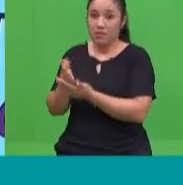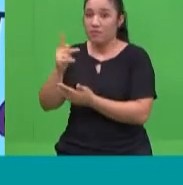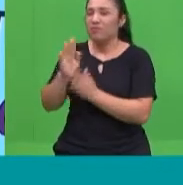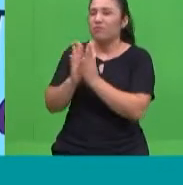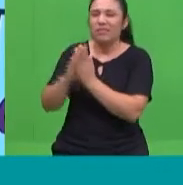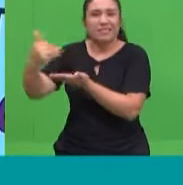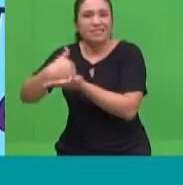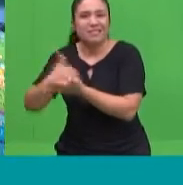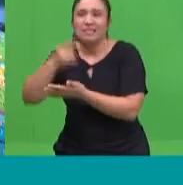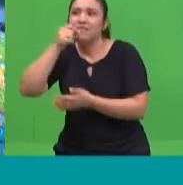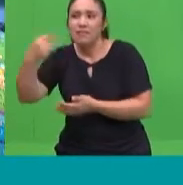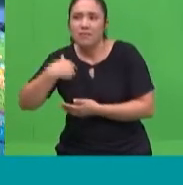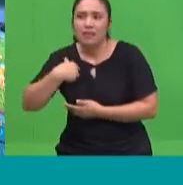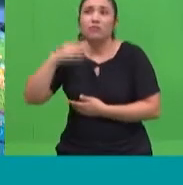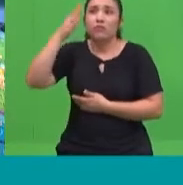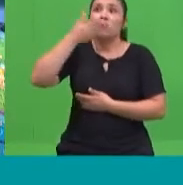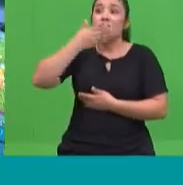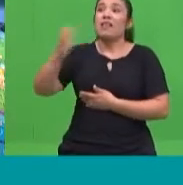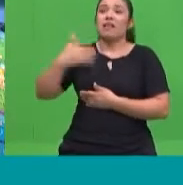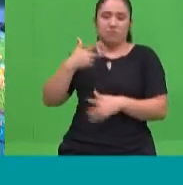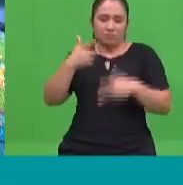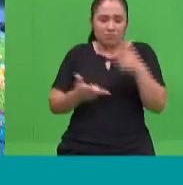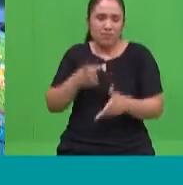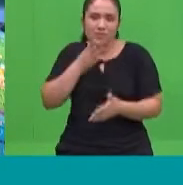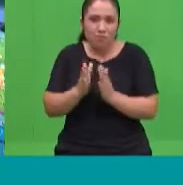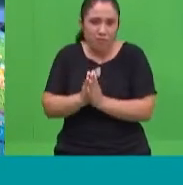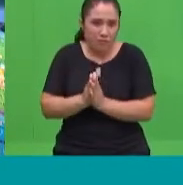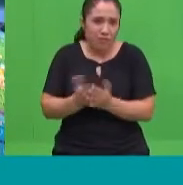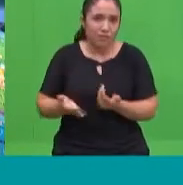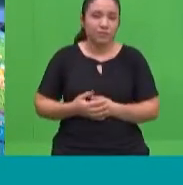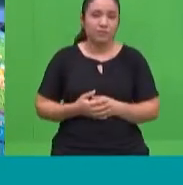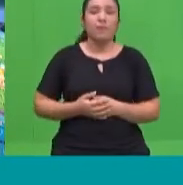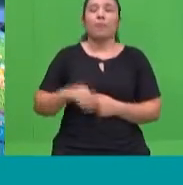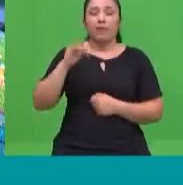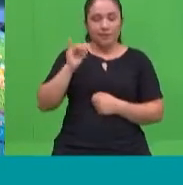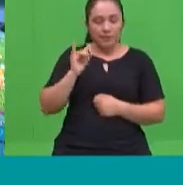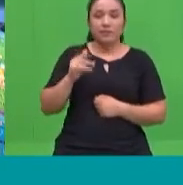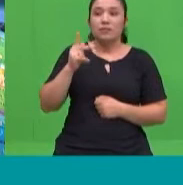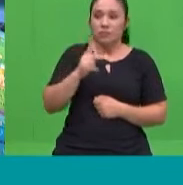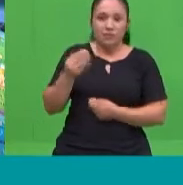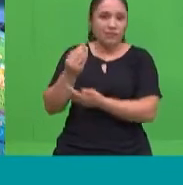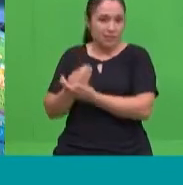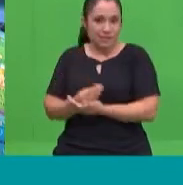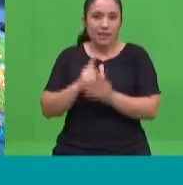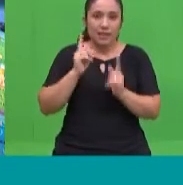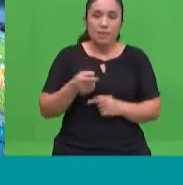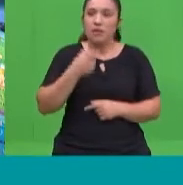todo este proceso. Sí, los profesores que siempre están presentes como para poder evacuar cualquier consulta de los padres, por un lado.